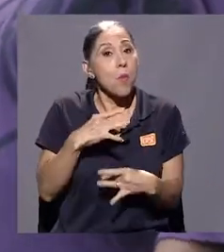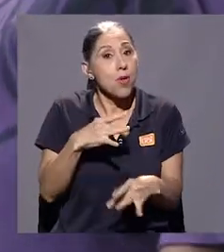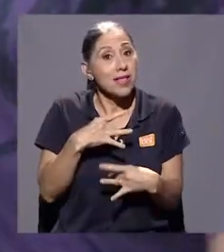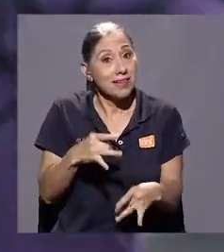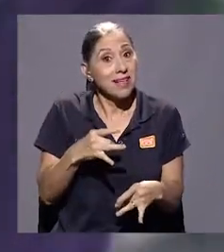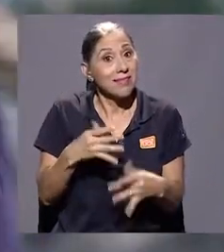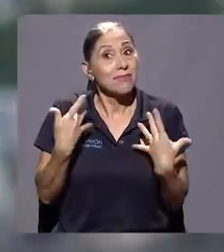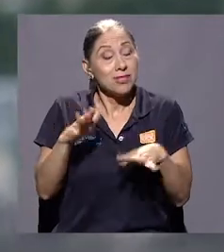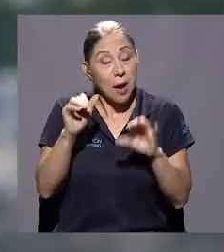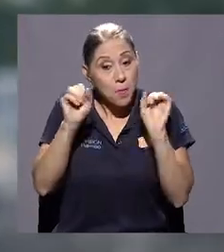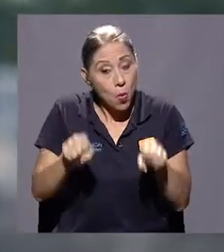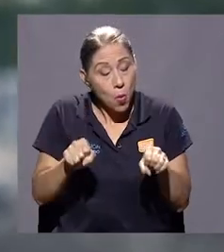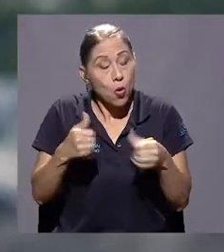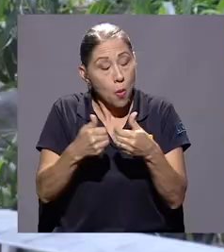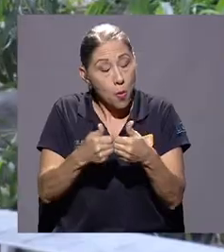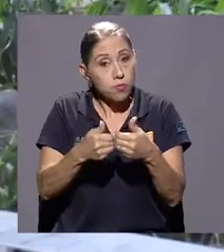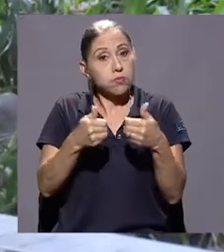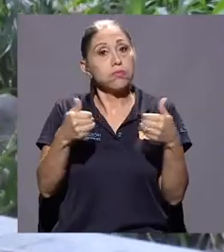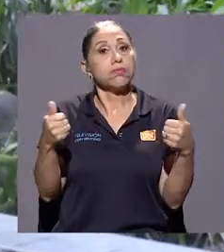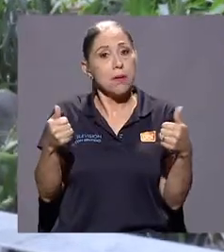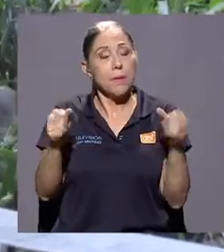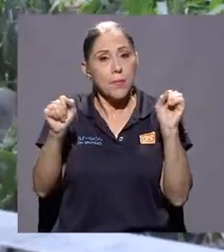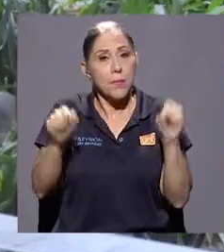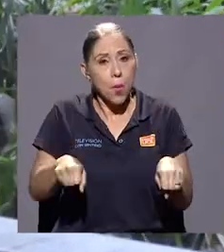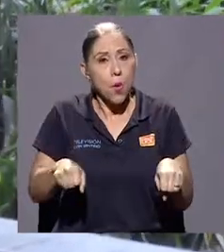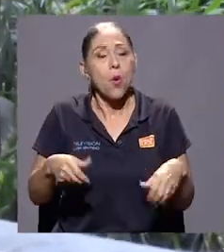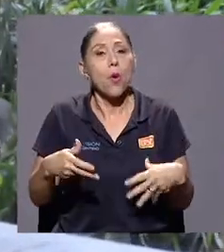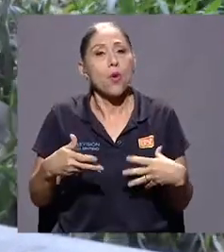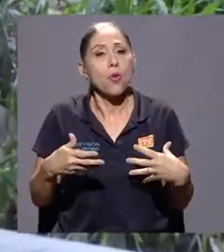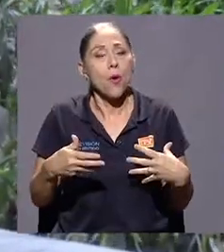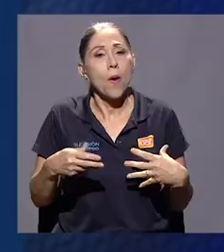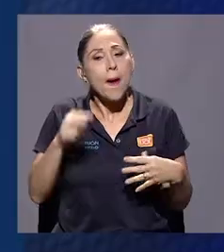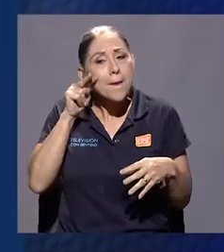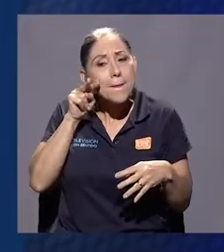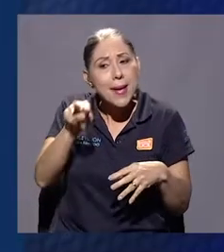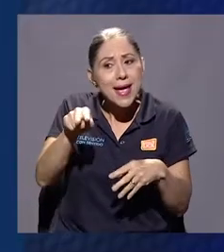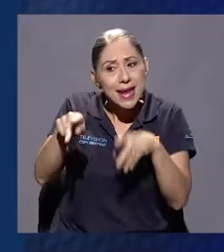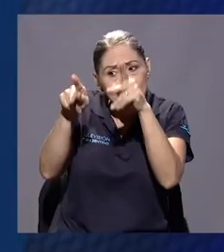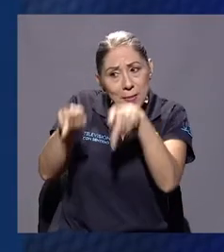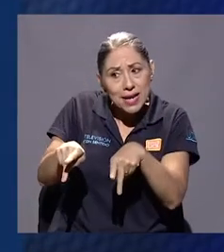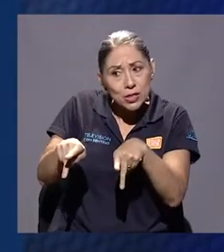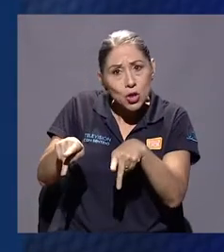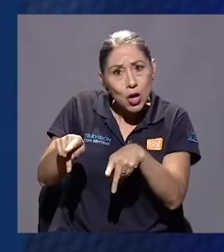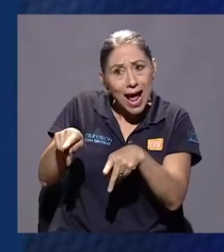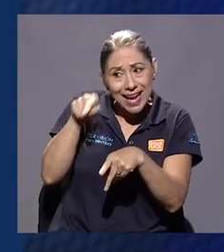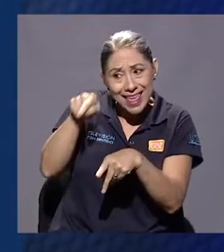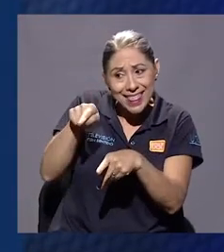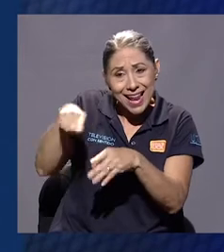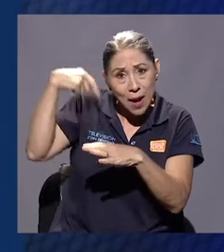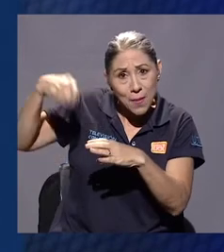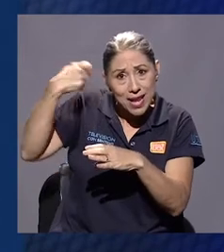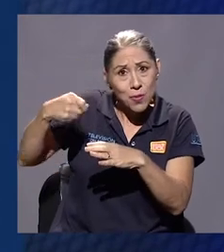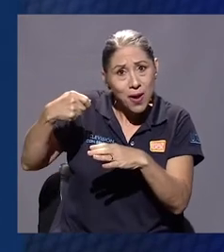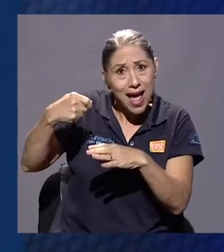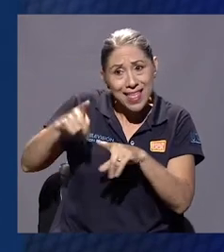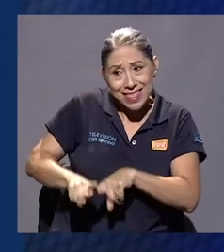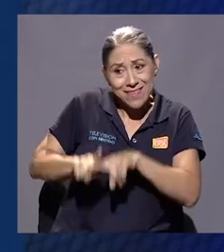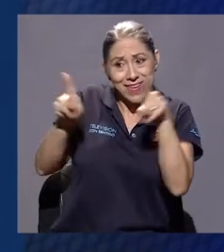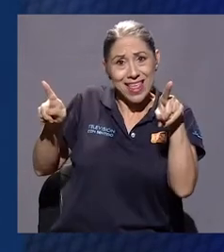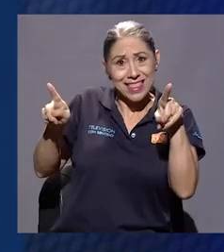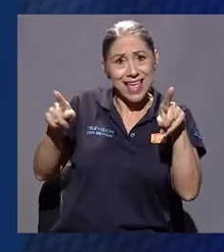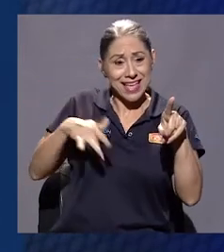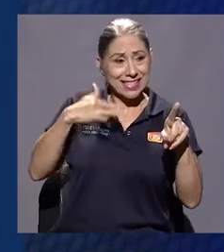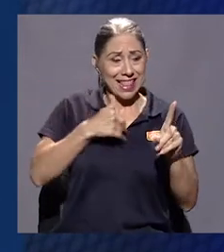desligarse y poder mirar el personaje desde fuera y no sentir que era él. Que